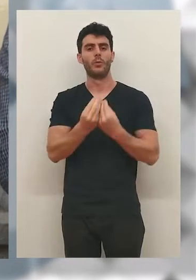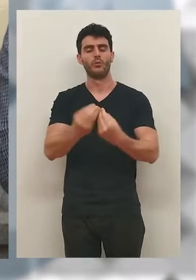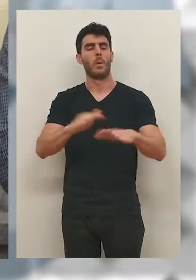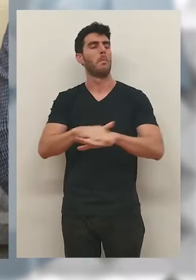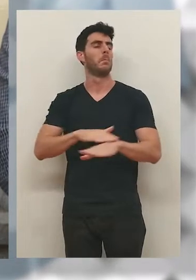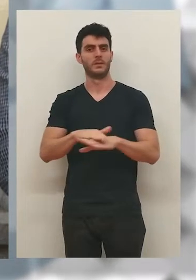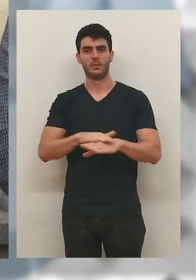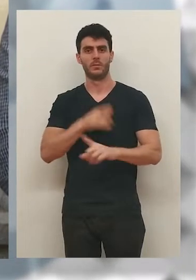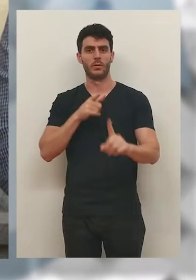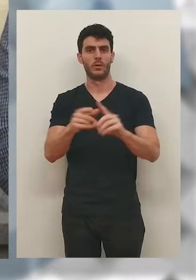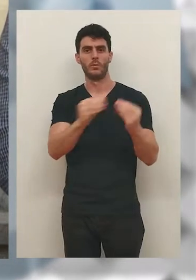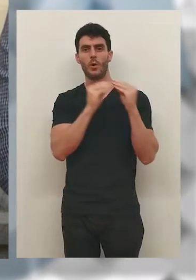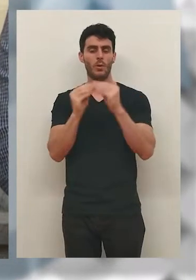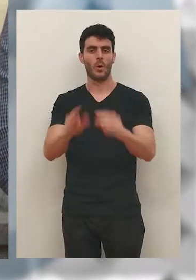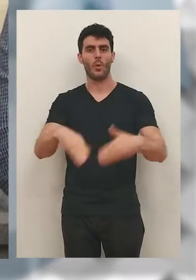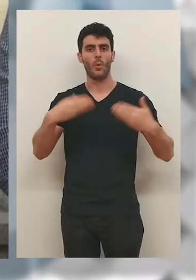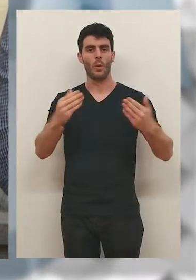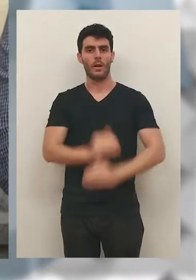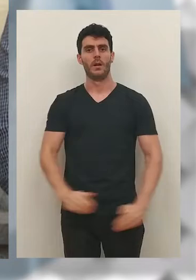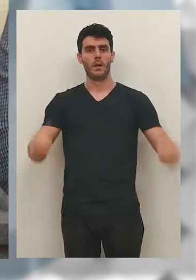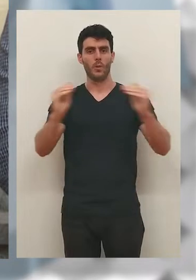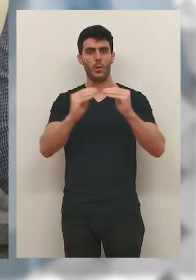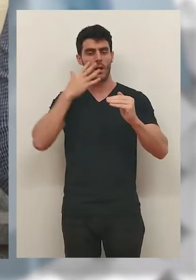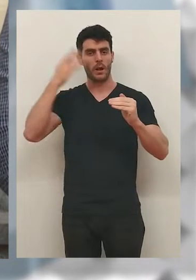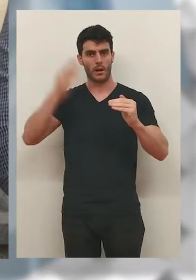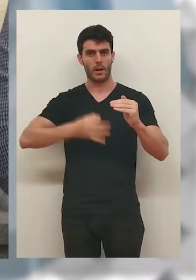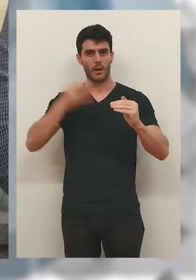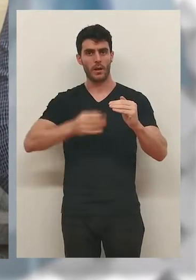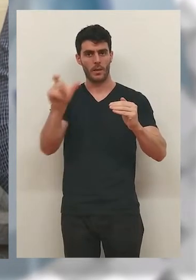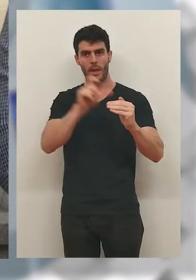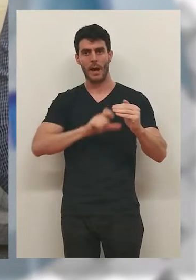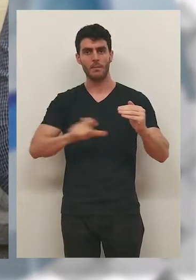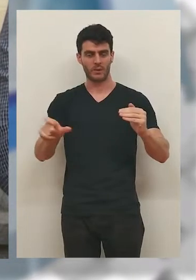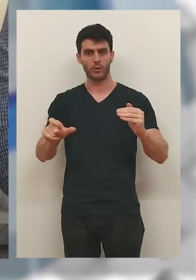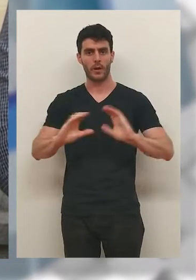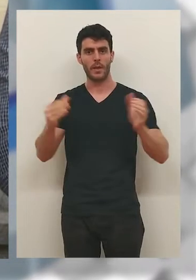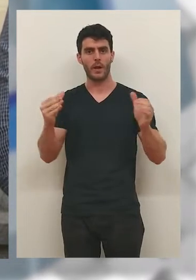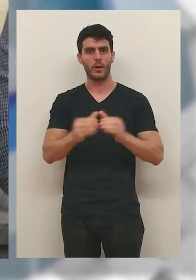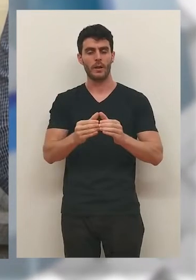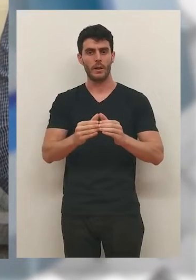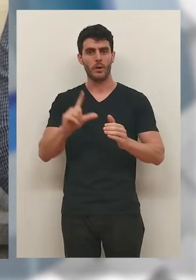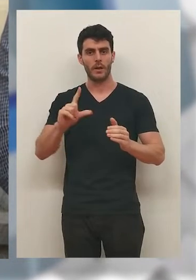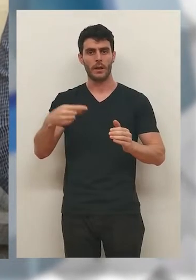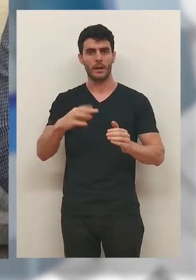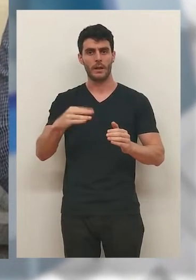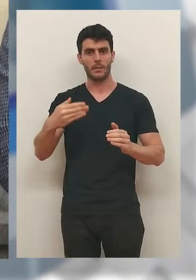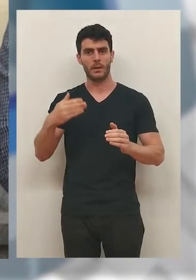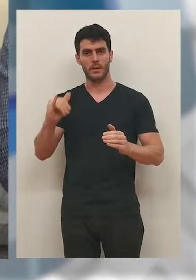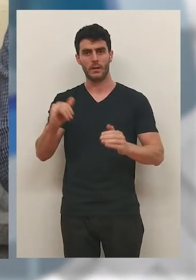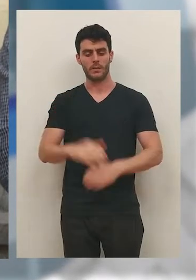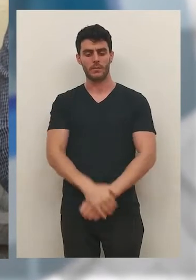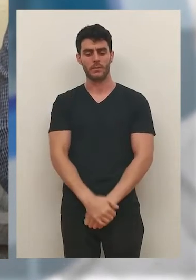que sigamos trabajando juntos por un objetivo común, la igualdad real de las personas del